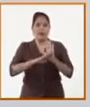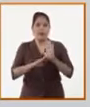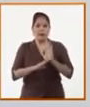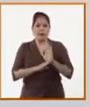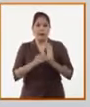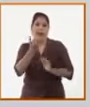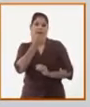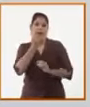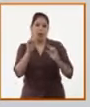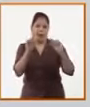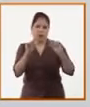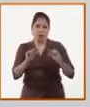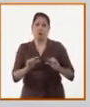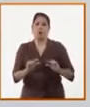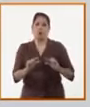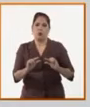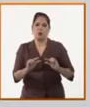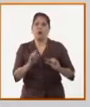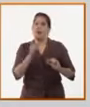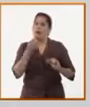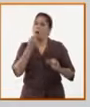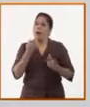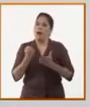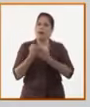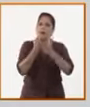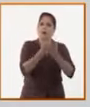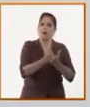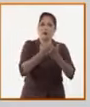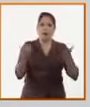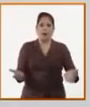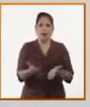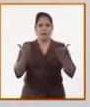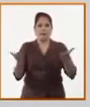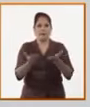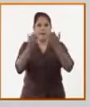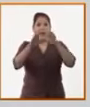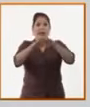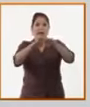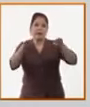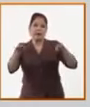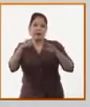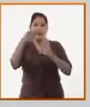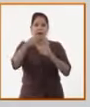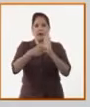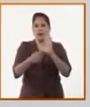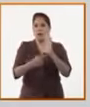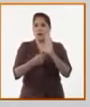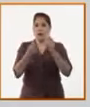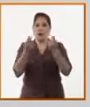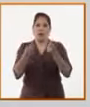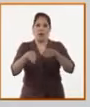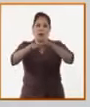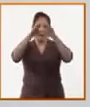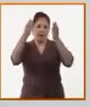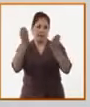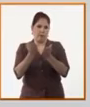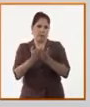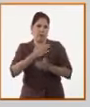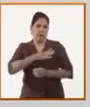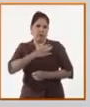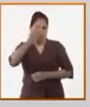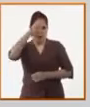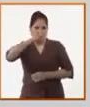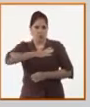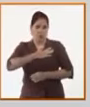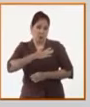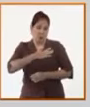ese déficit fiscal, poder contribuir también a estabilizar los indicadores macroeconómicos. Y por qué no